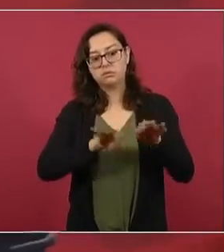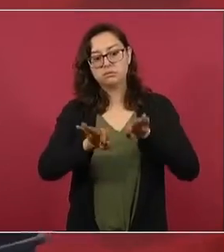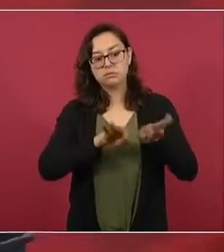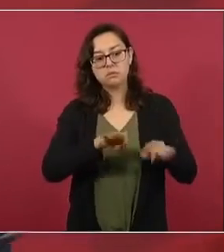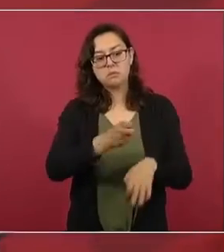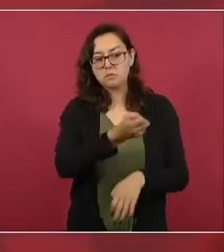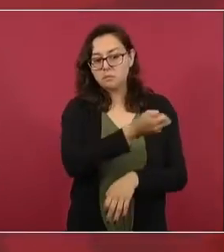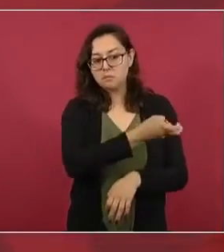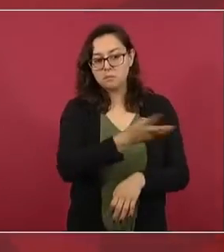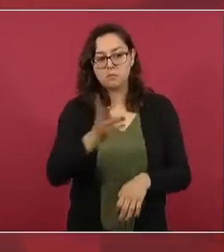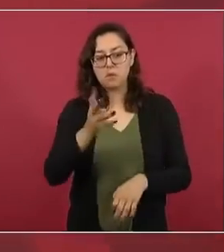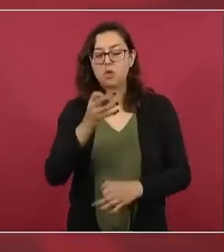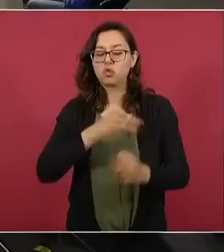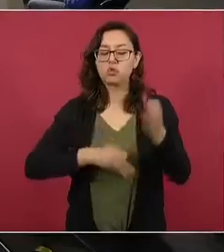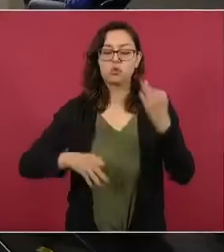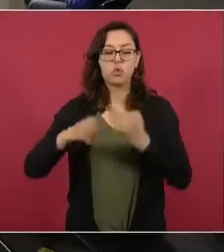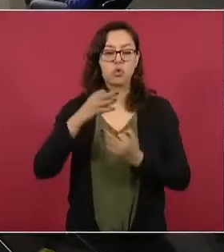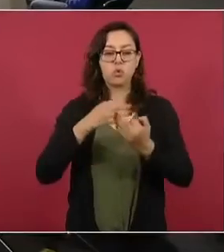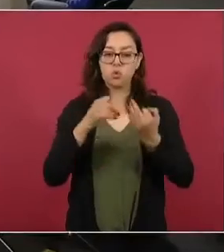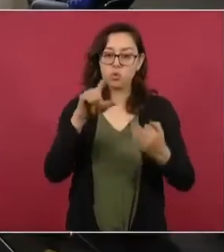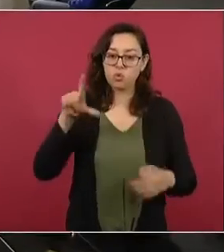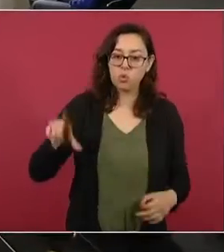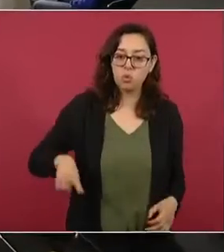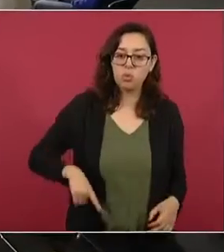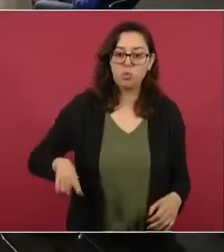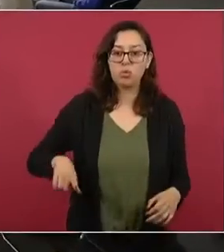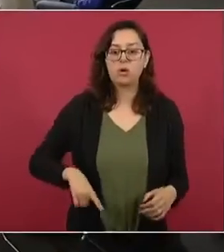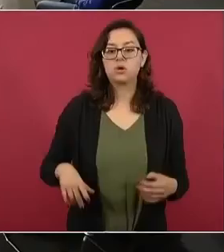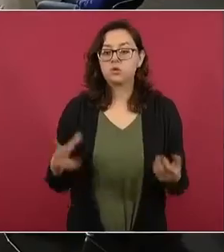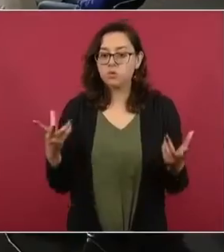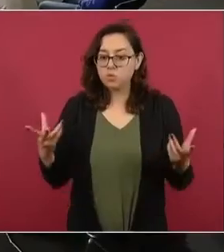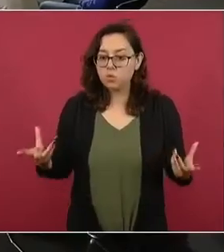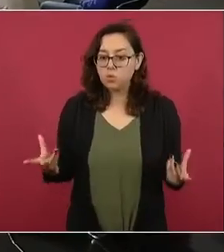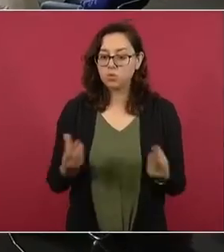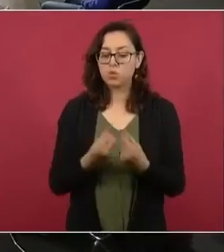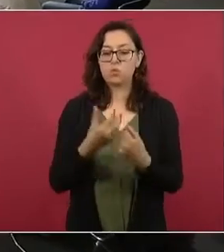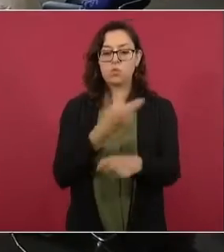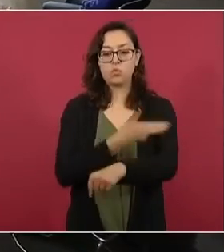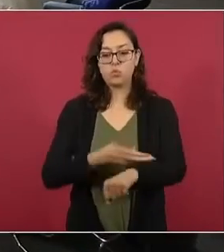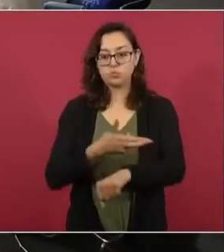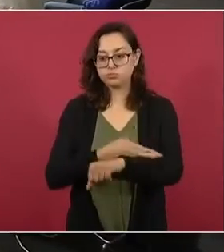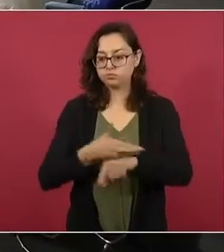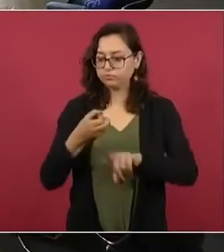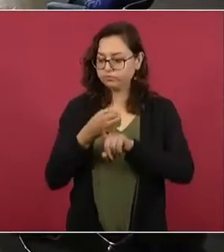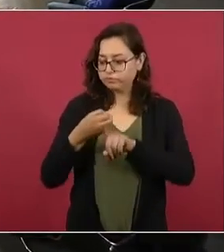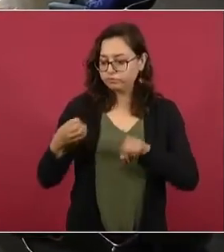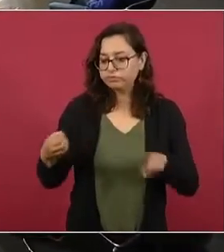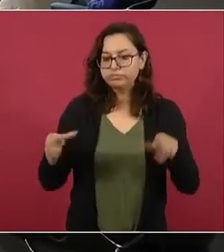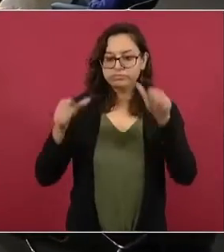sector de salud y de todo el gobierno que participaron. La vacuna,